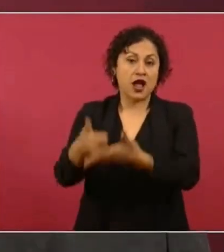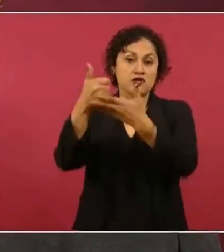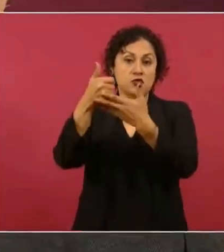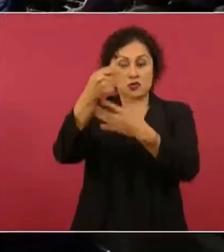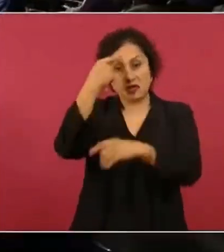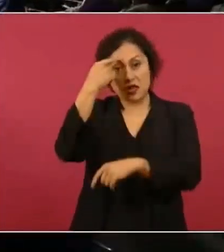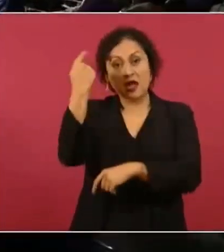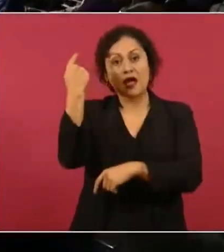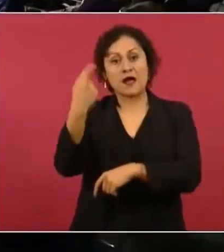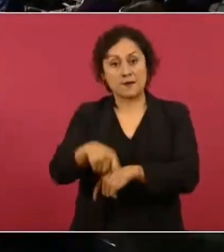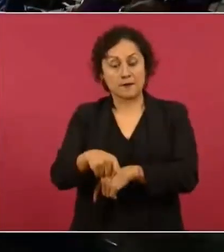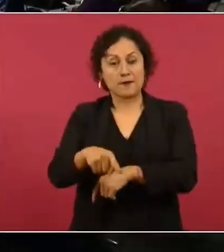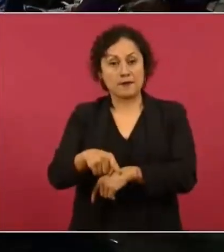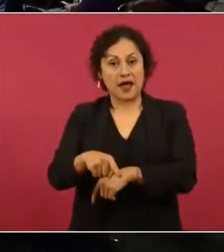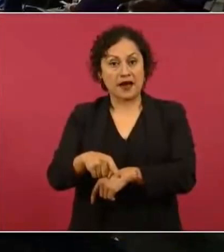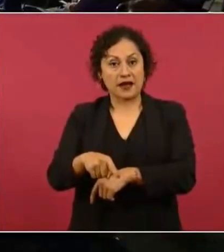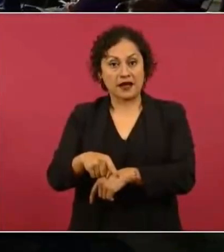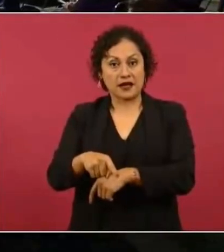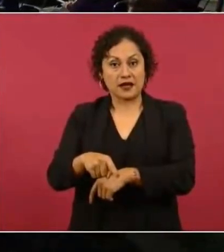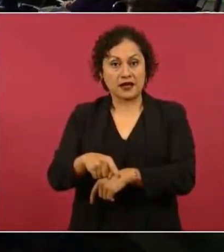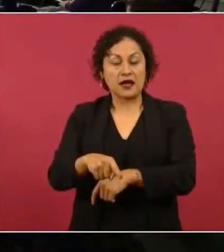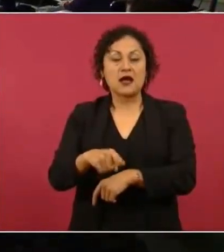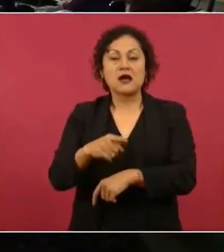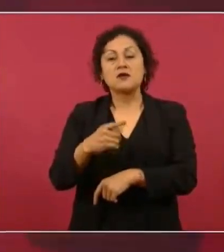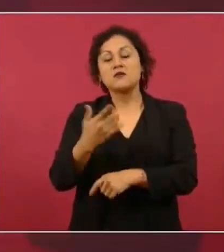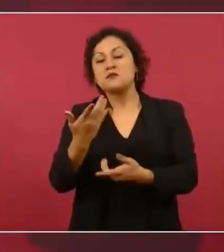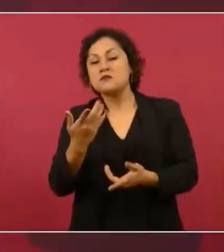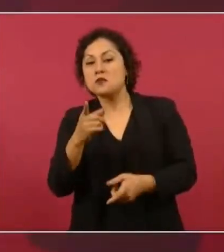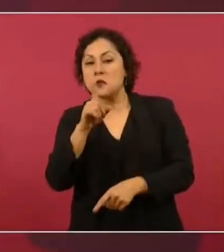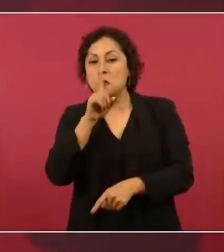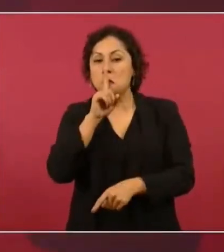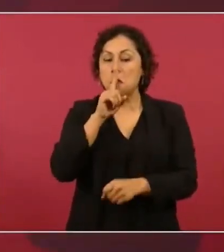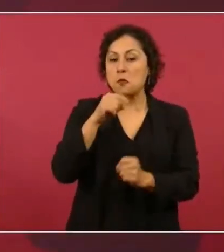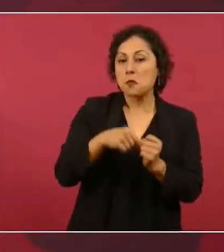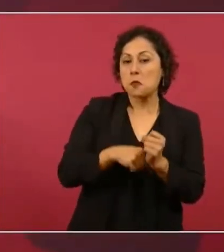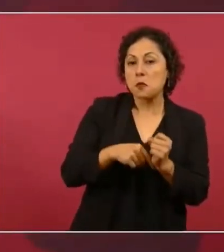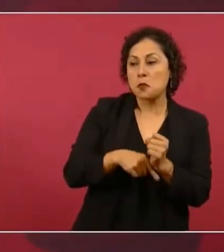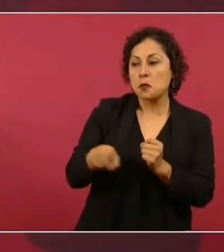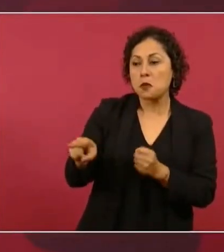para legalizar y legitimar sus hechorías.